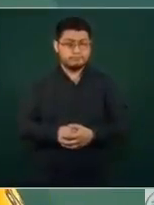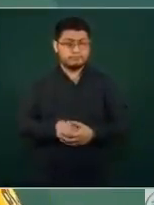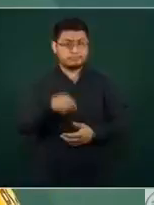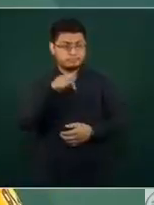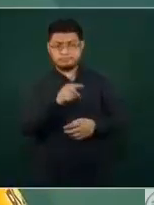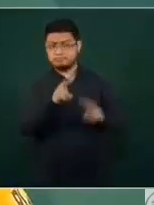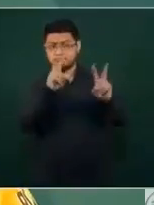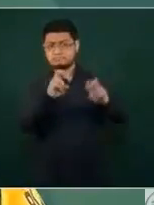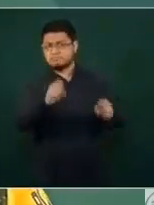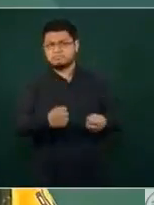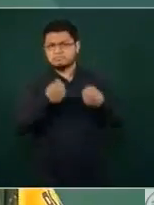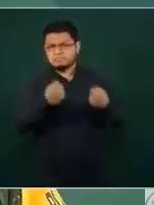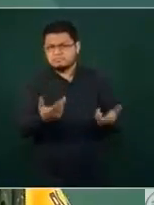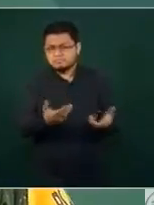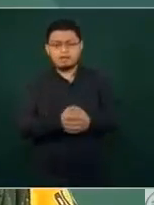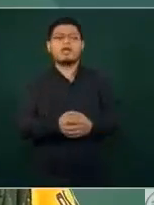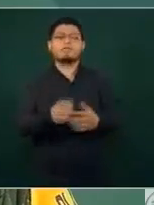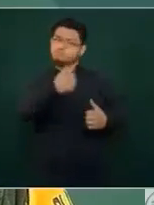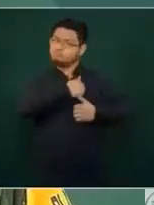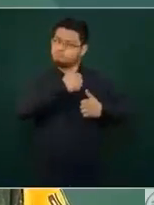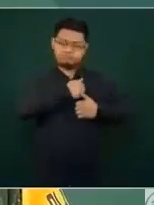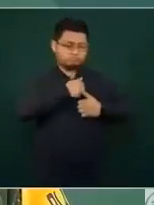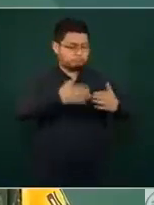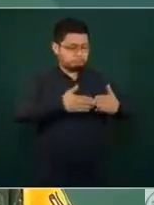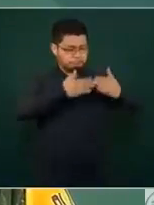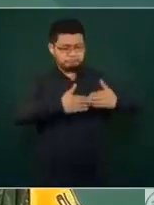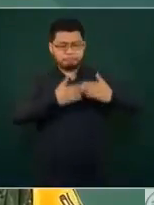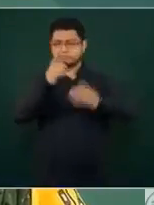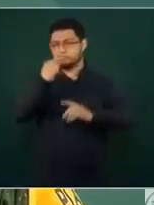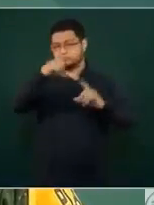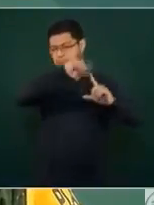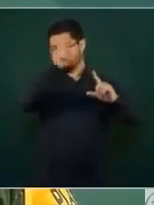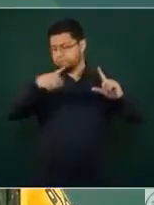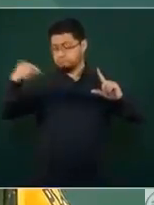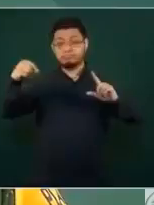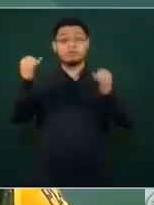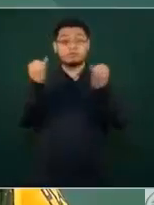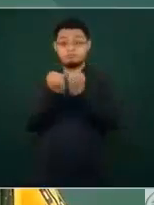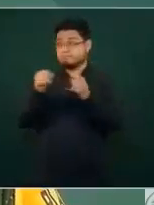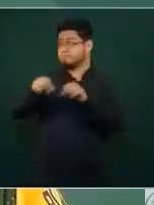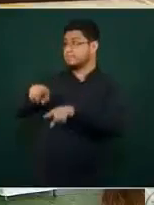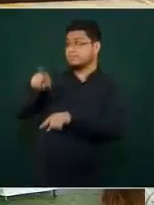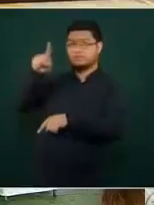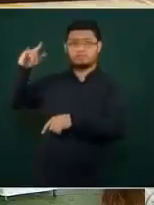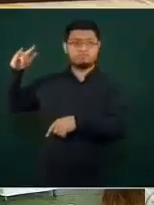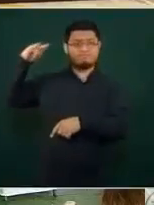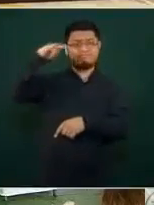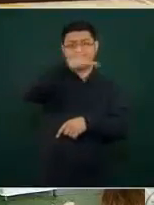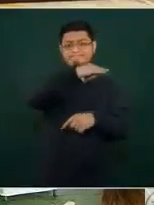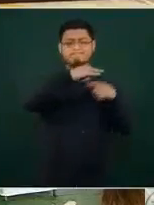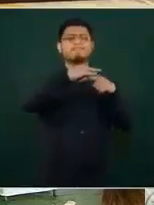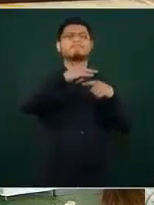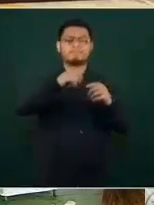seguridad el Ejército, la Armada, la Guardia Nacional y la Fuerza Aérea a través de sus